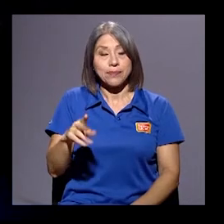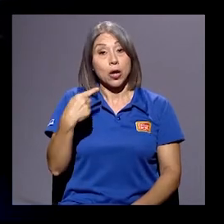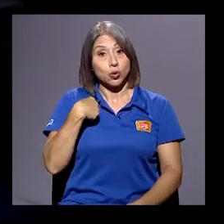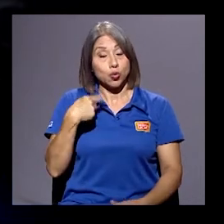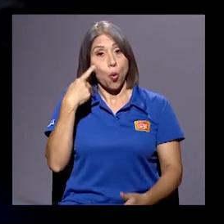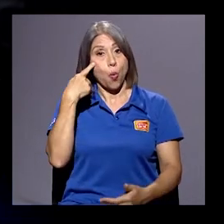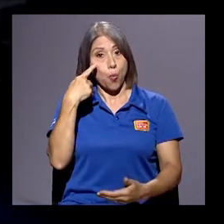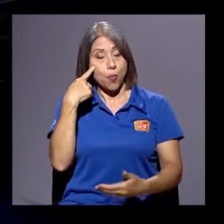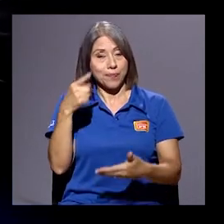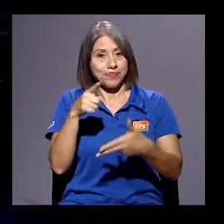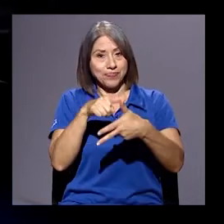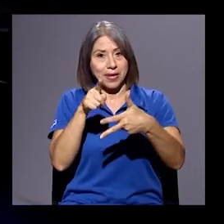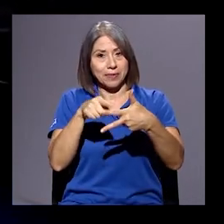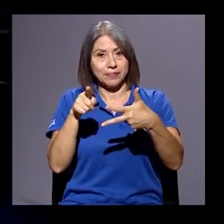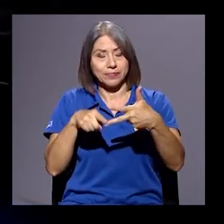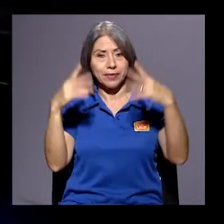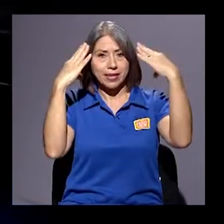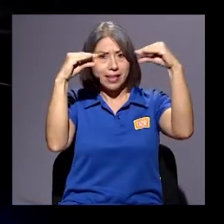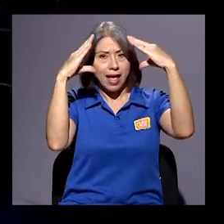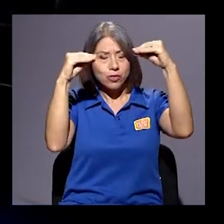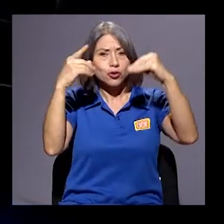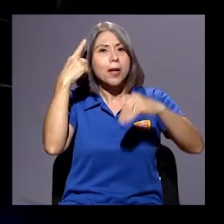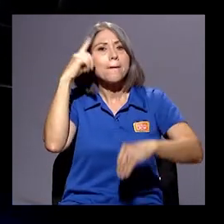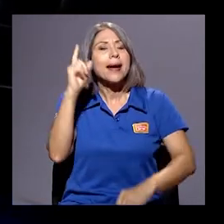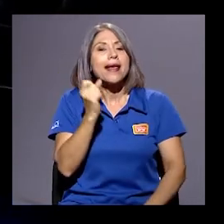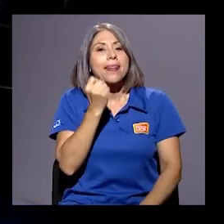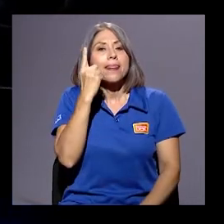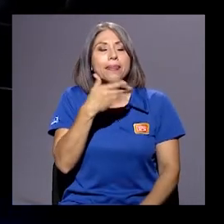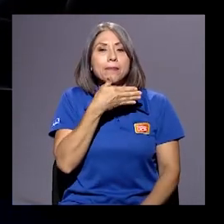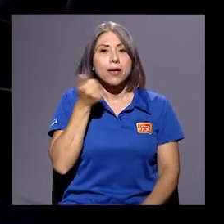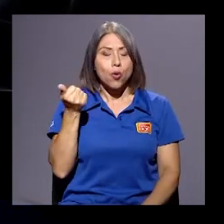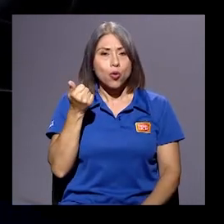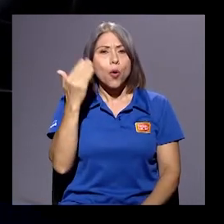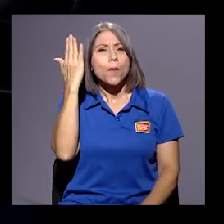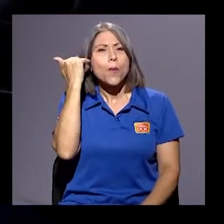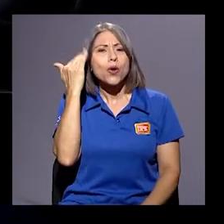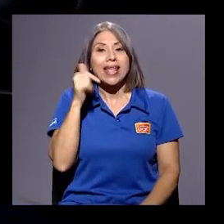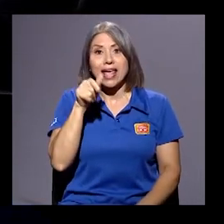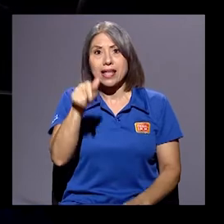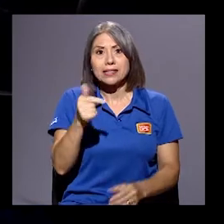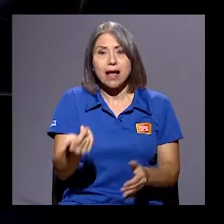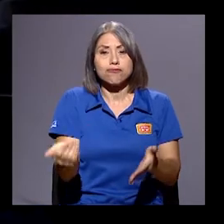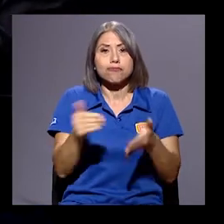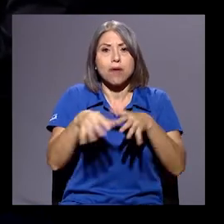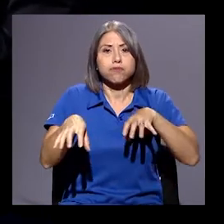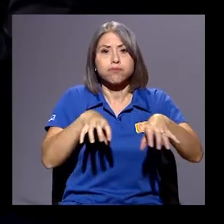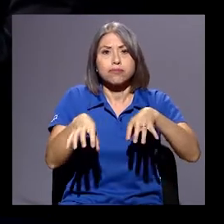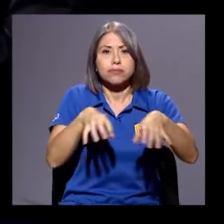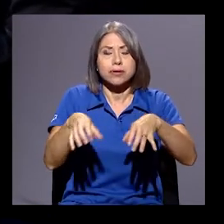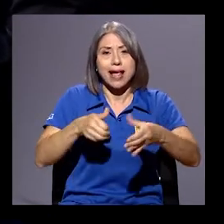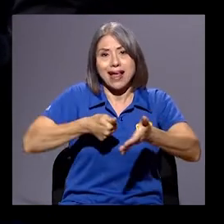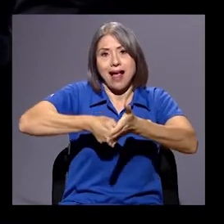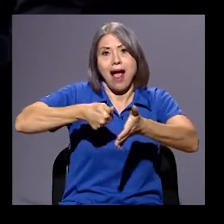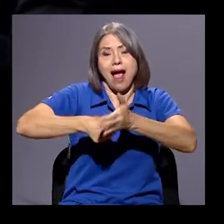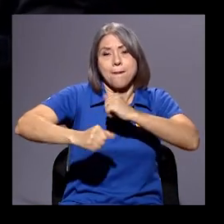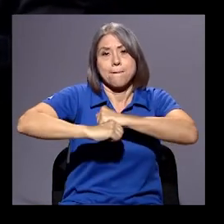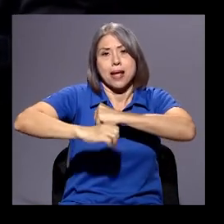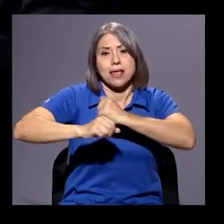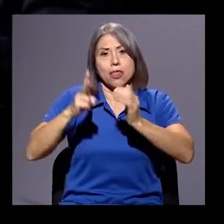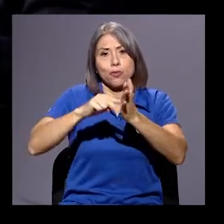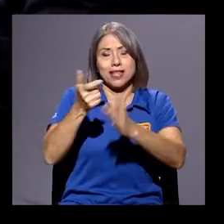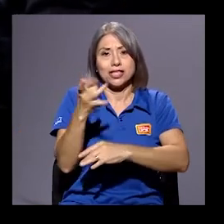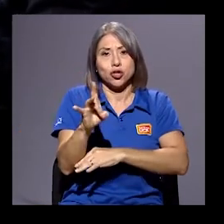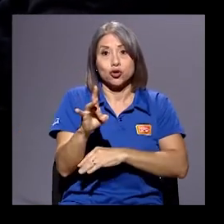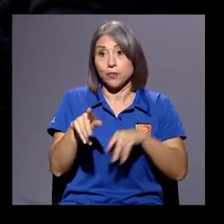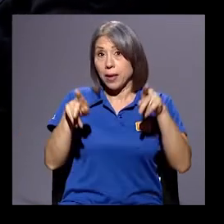que nos van a permitir entender mejor por qué esa activación en la campaña de 2018. Entonces, que la audiencia 360